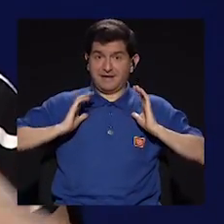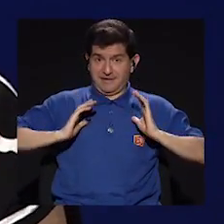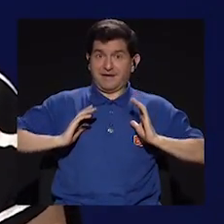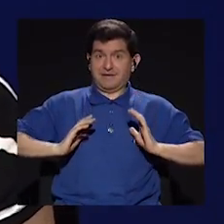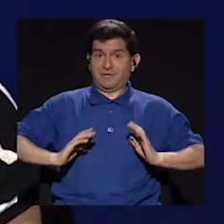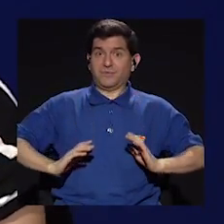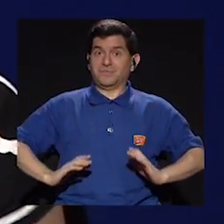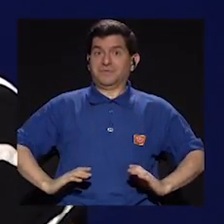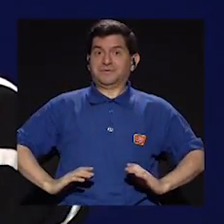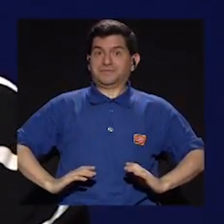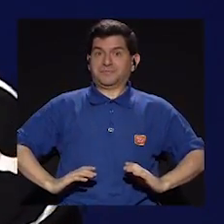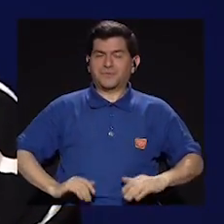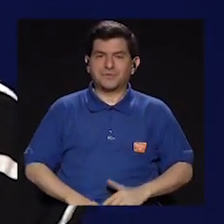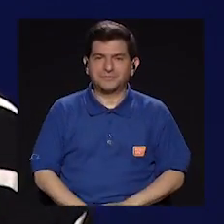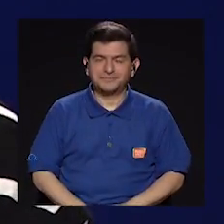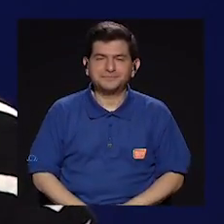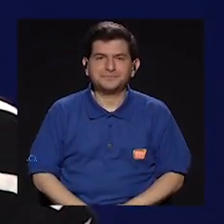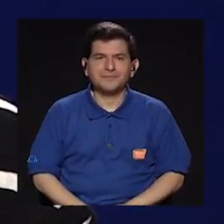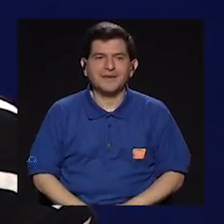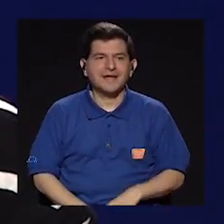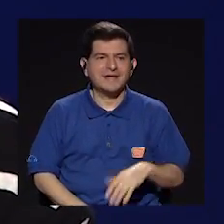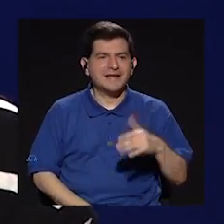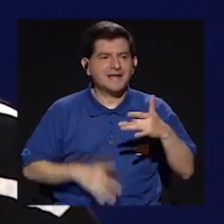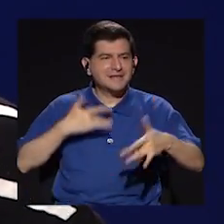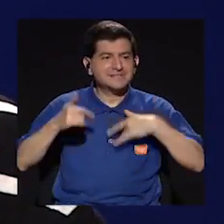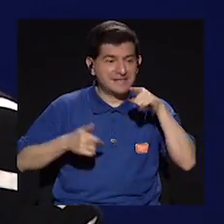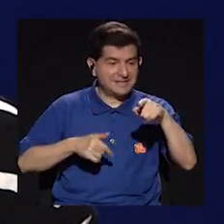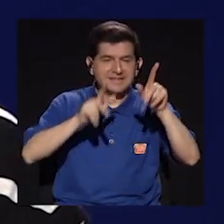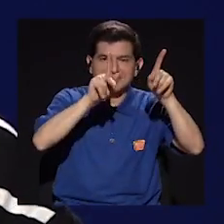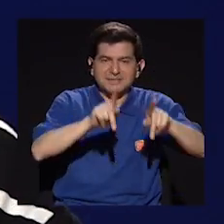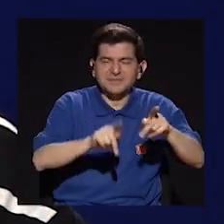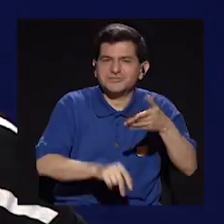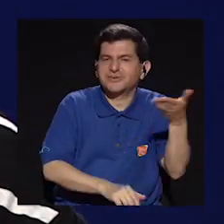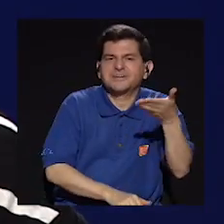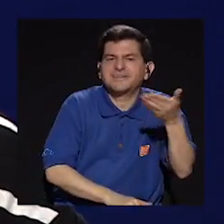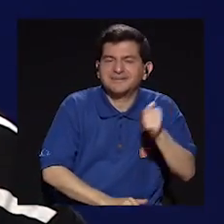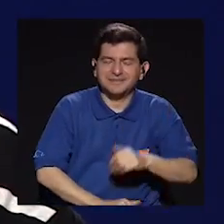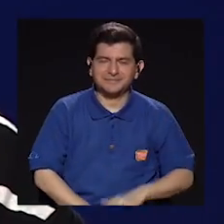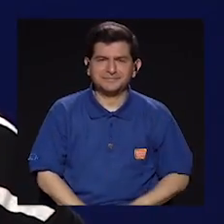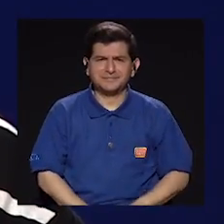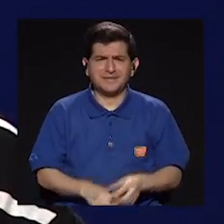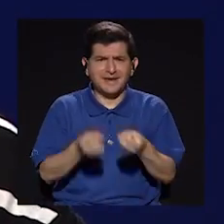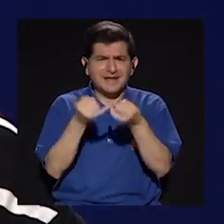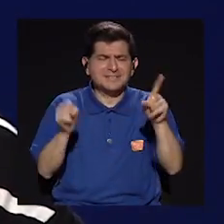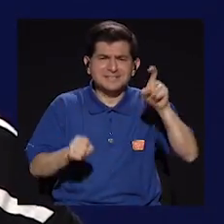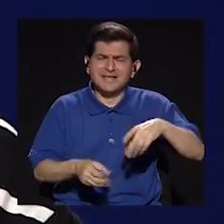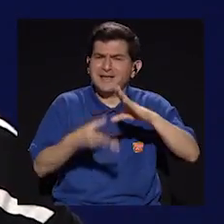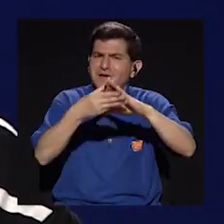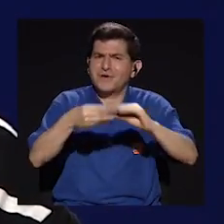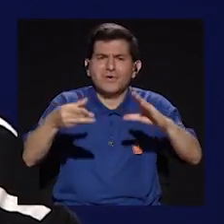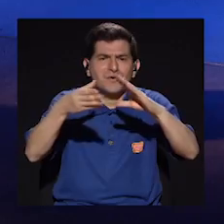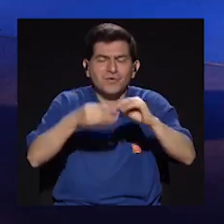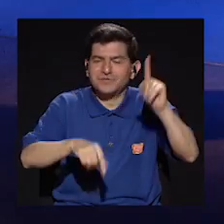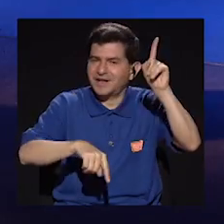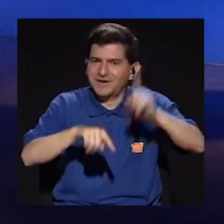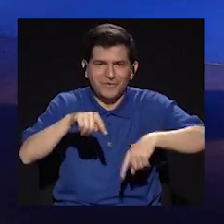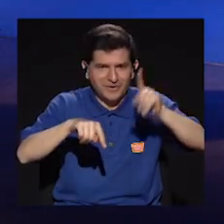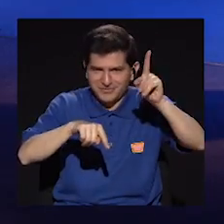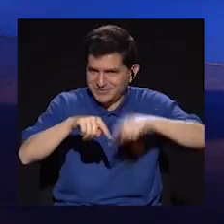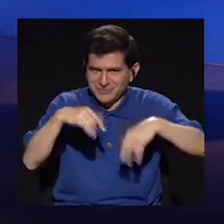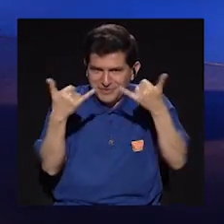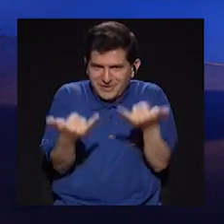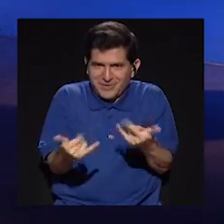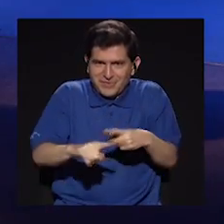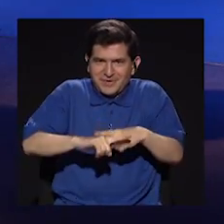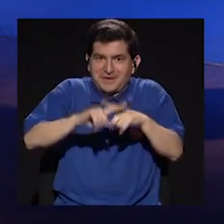nivel corporal, ¿sabes? Como lo que siente el personaje. Sin, sin necesidad de contar lo que no